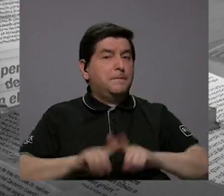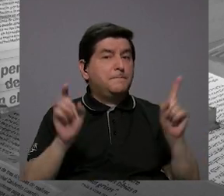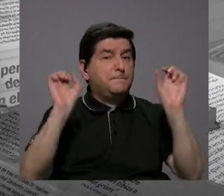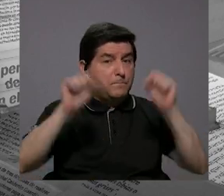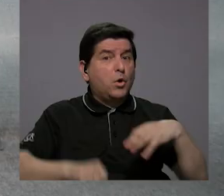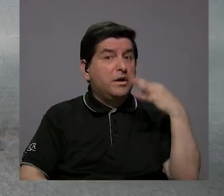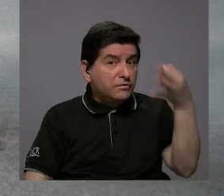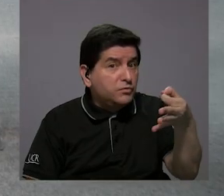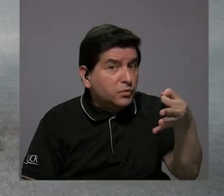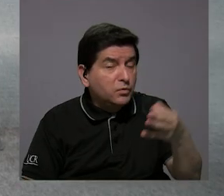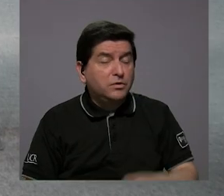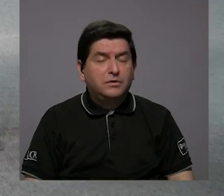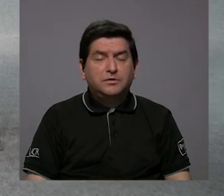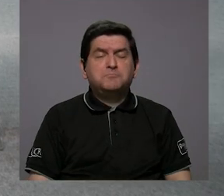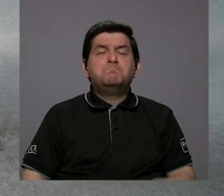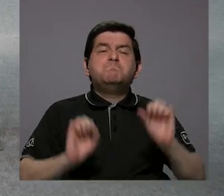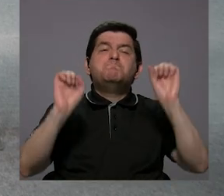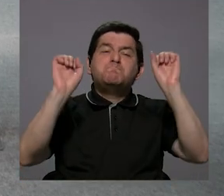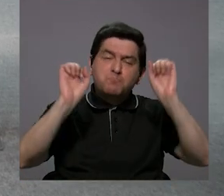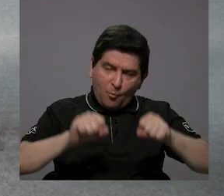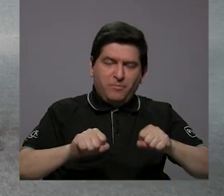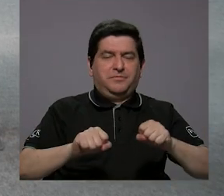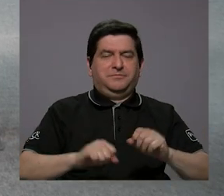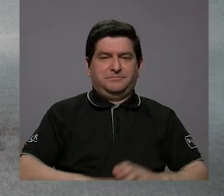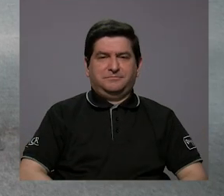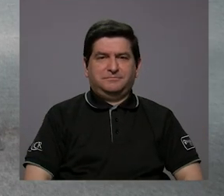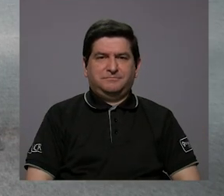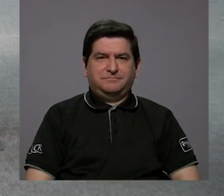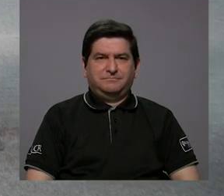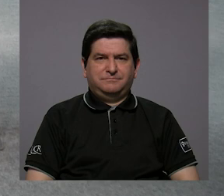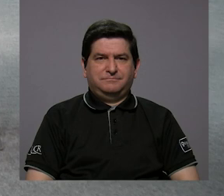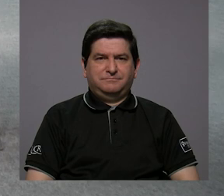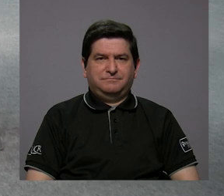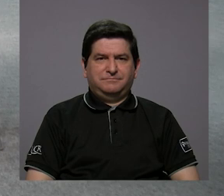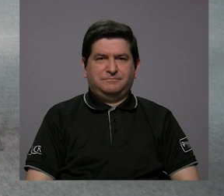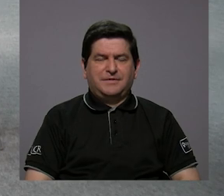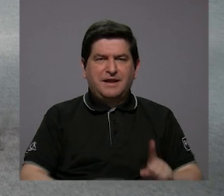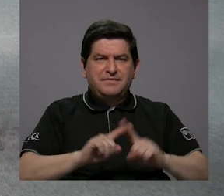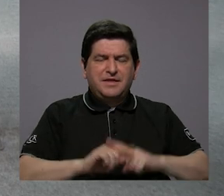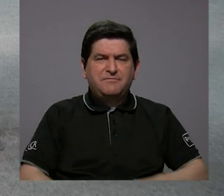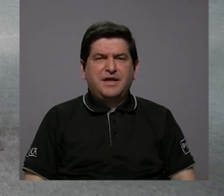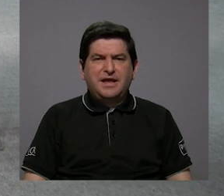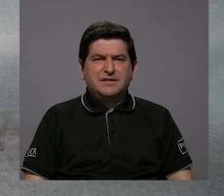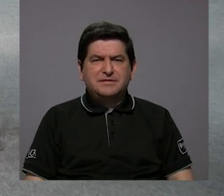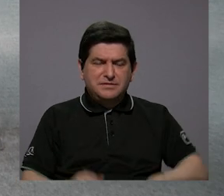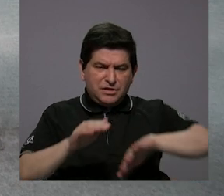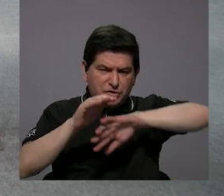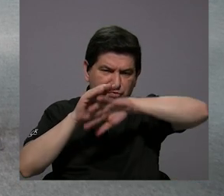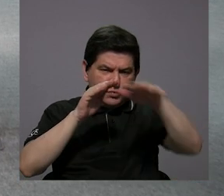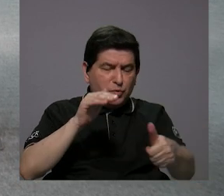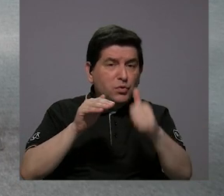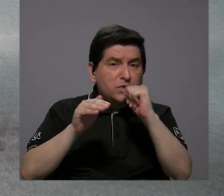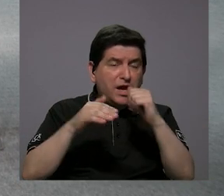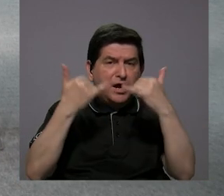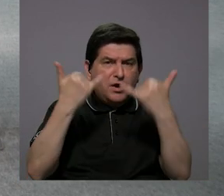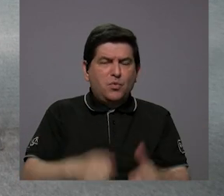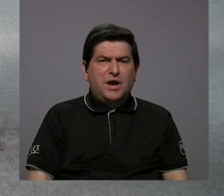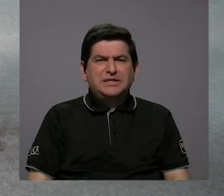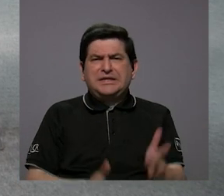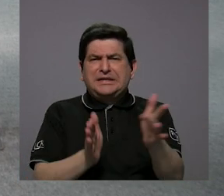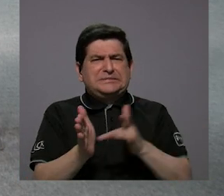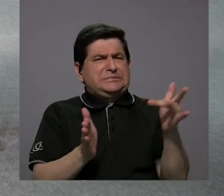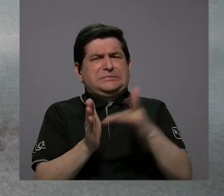Pero podríamos estar. Pero podríamos llegar porque hay acuíferos que ya están siendo